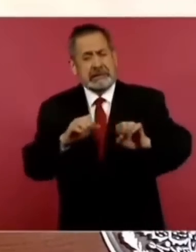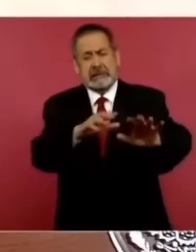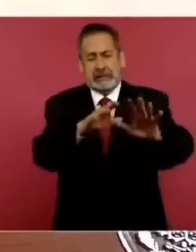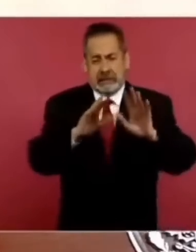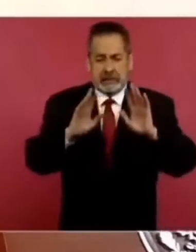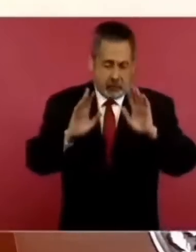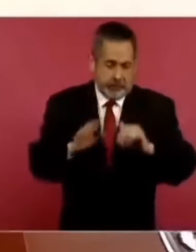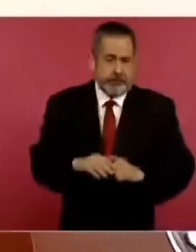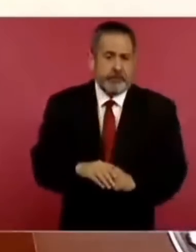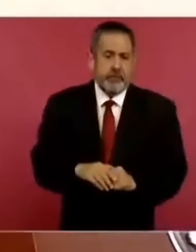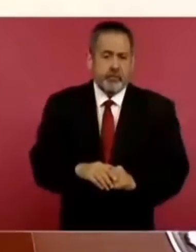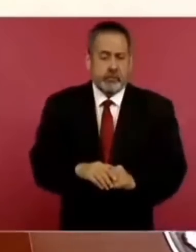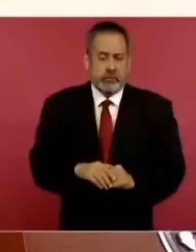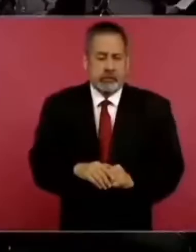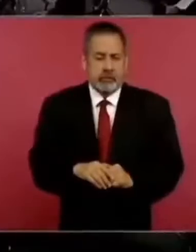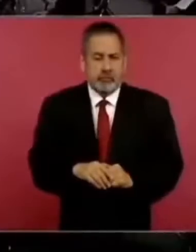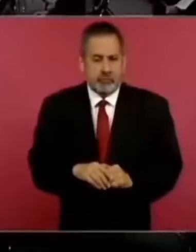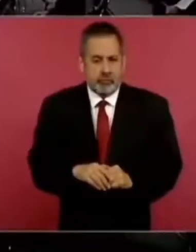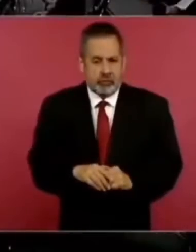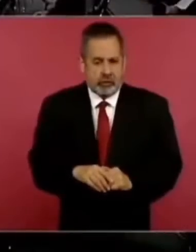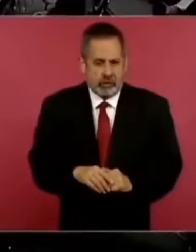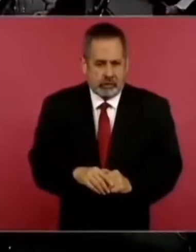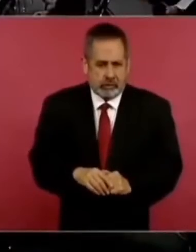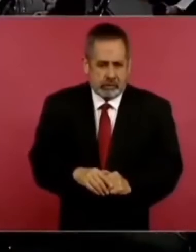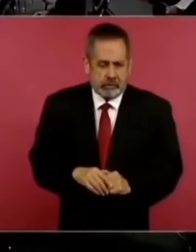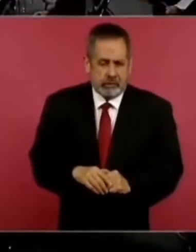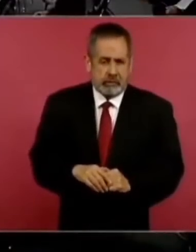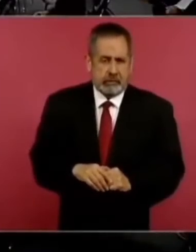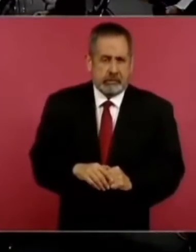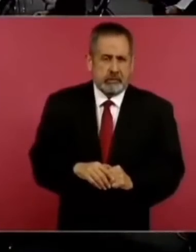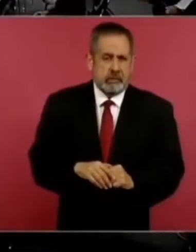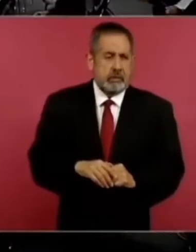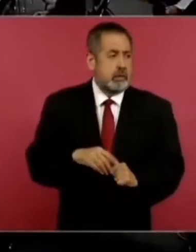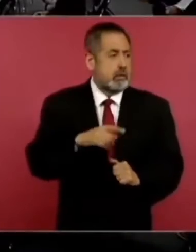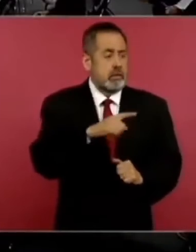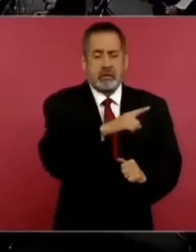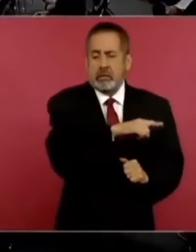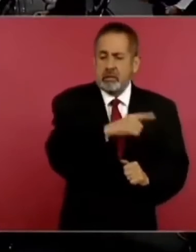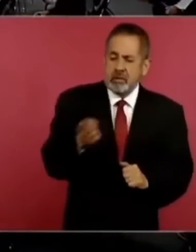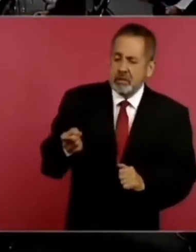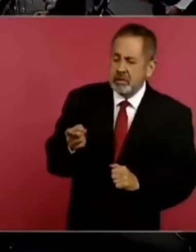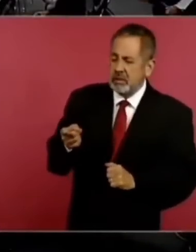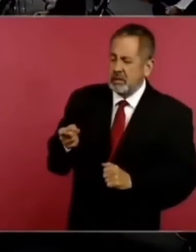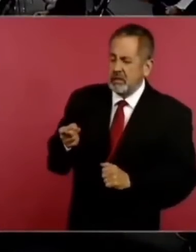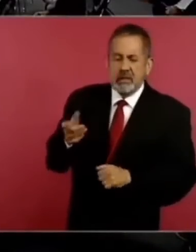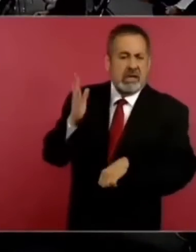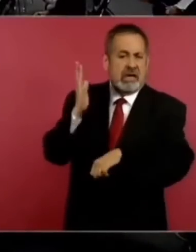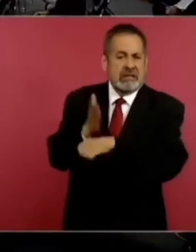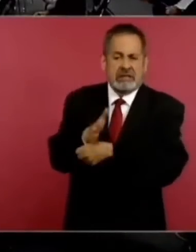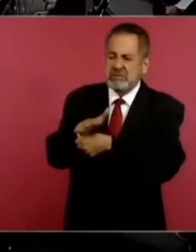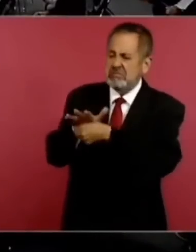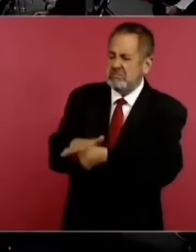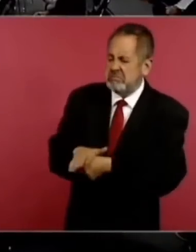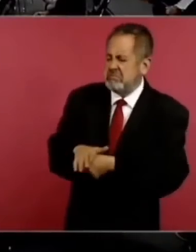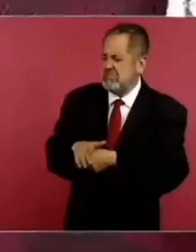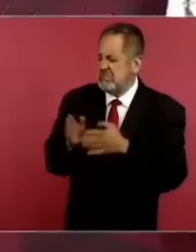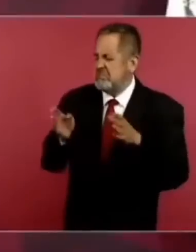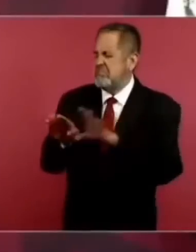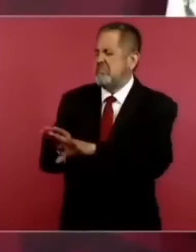y todo esto por sanciones para ver si